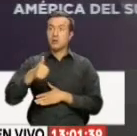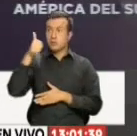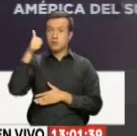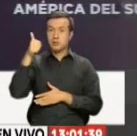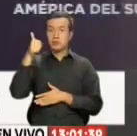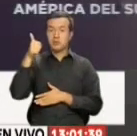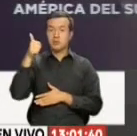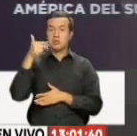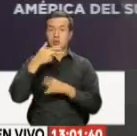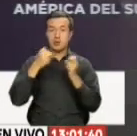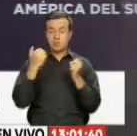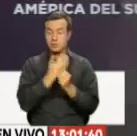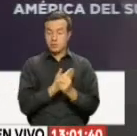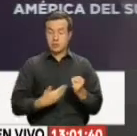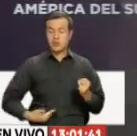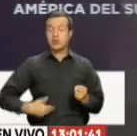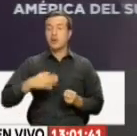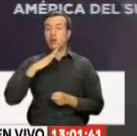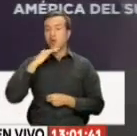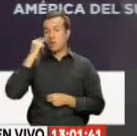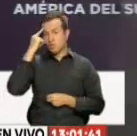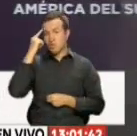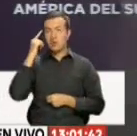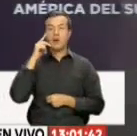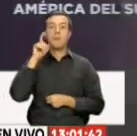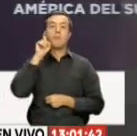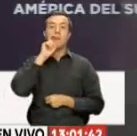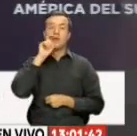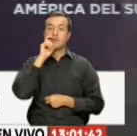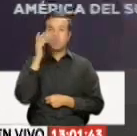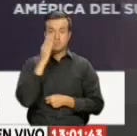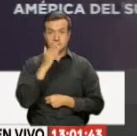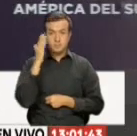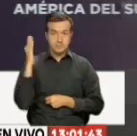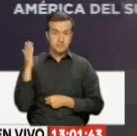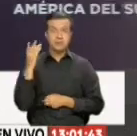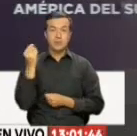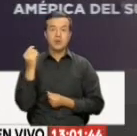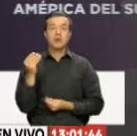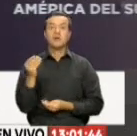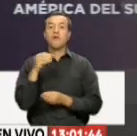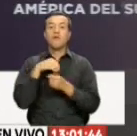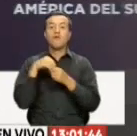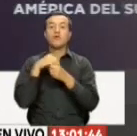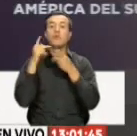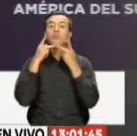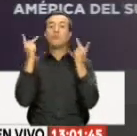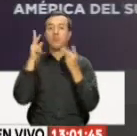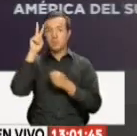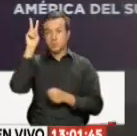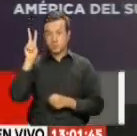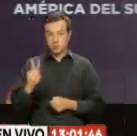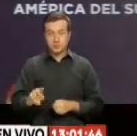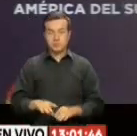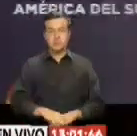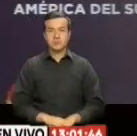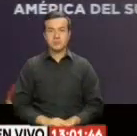por el expresidente Rafael Correa y Nicolás Maduro, y que serían financiados con fondos públicos desde Venezuela.